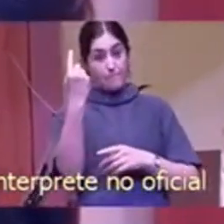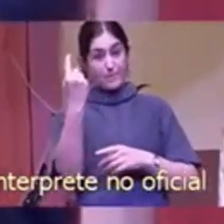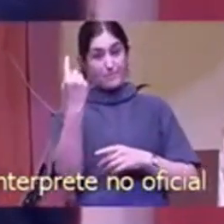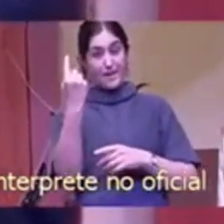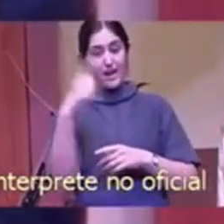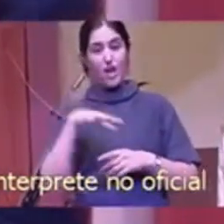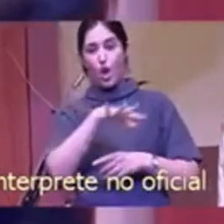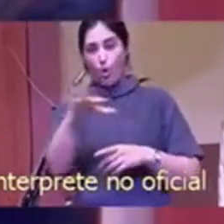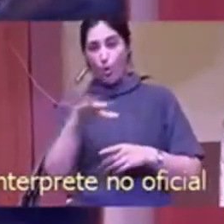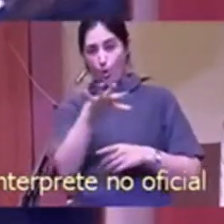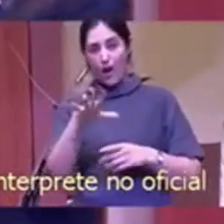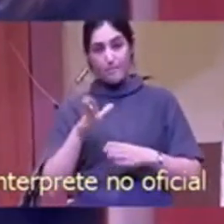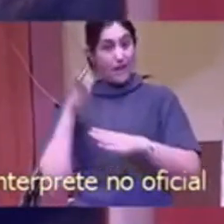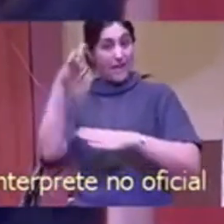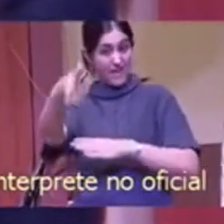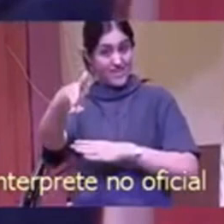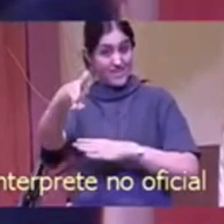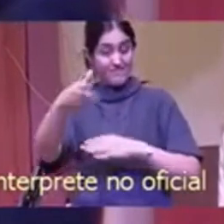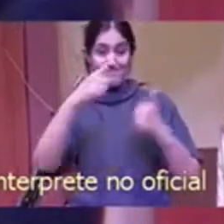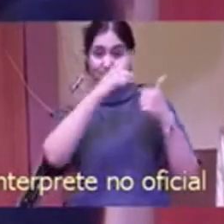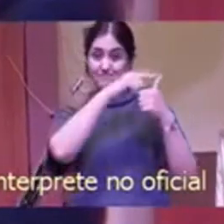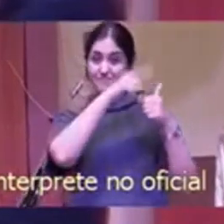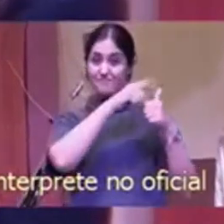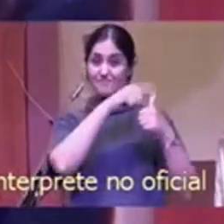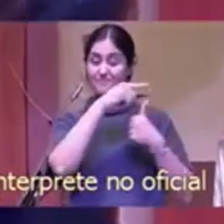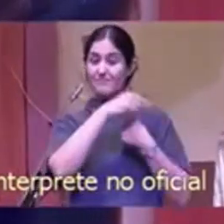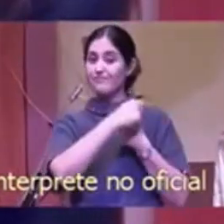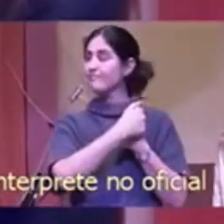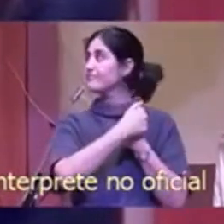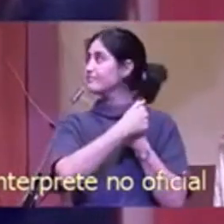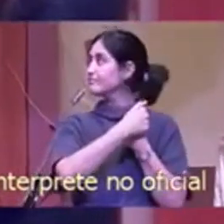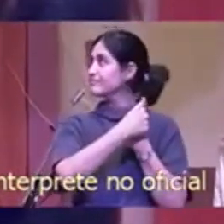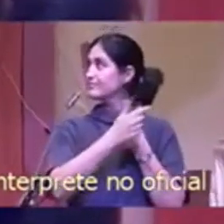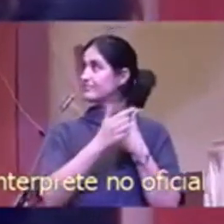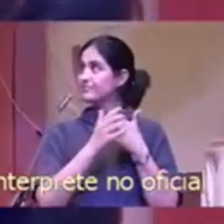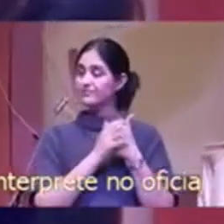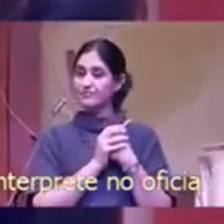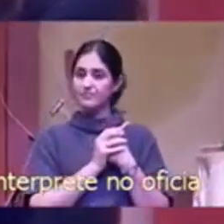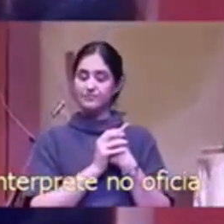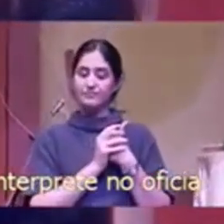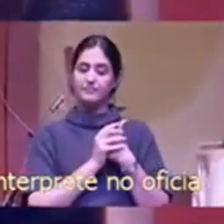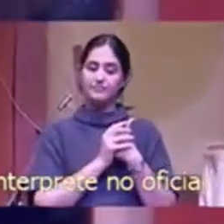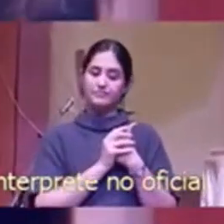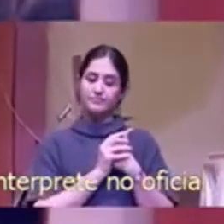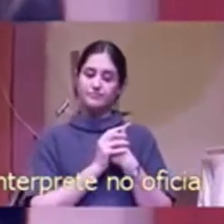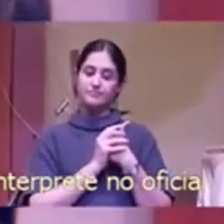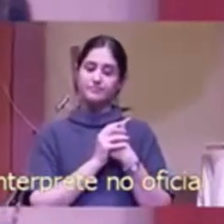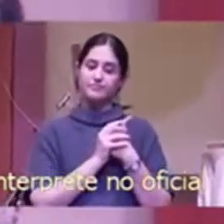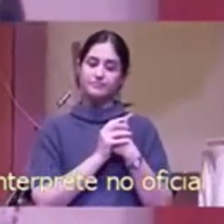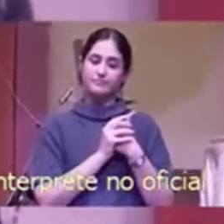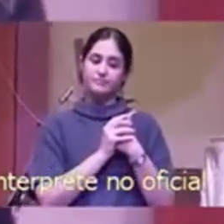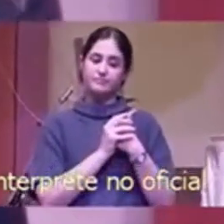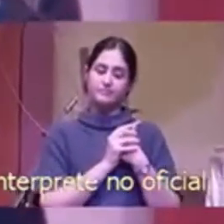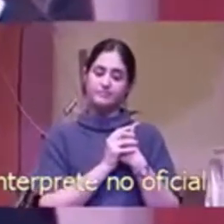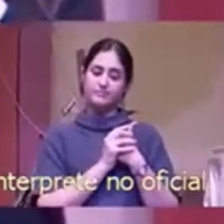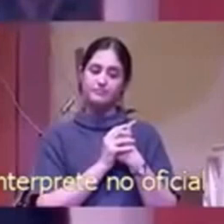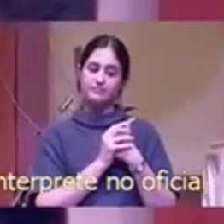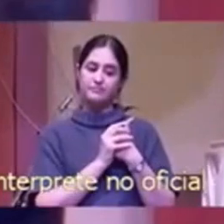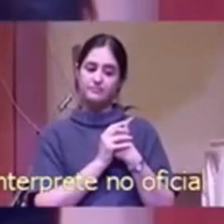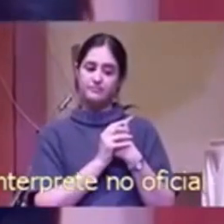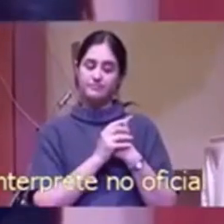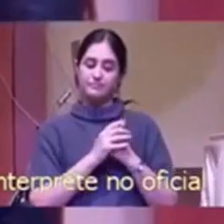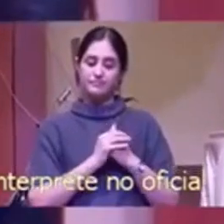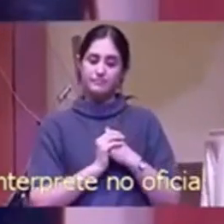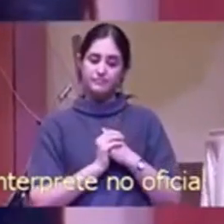La sombra número uno que todavía nos queda y si no aparece acá les digo no más.